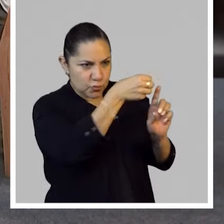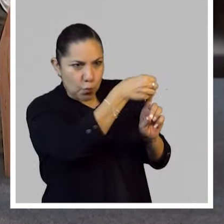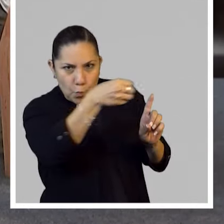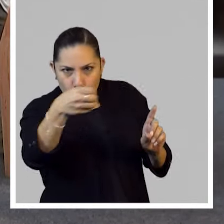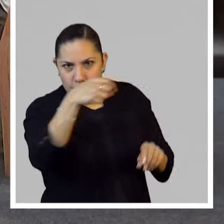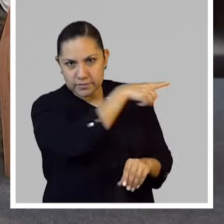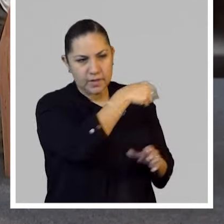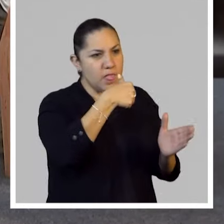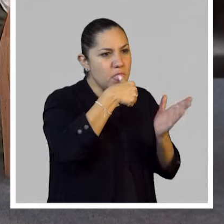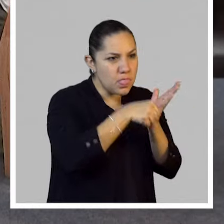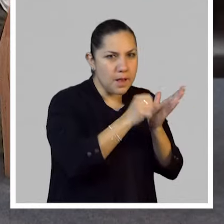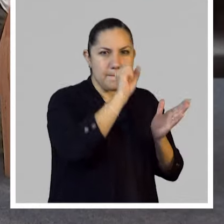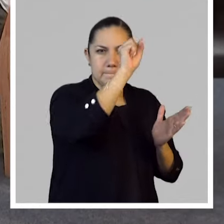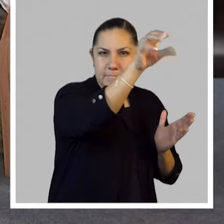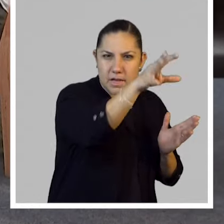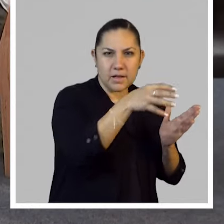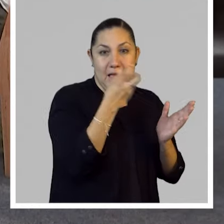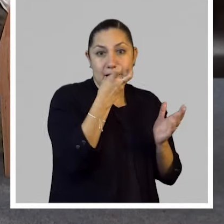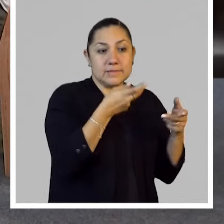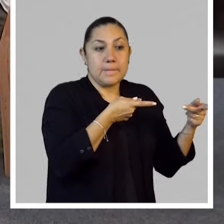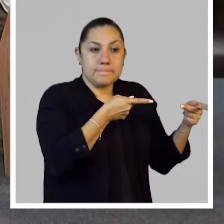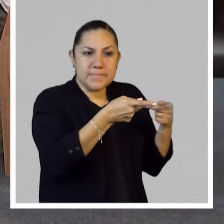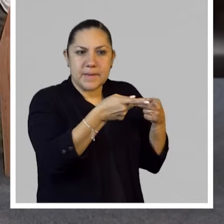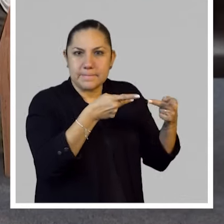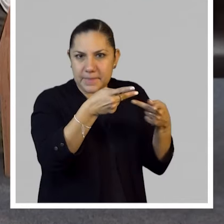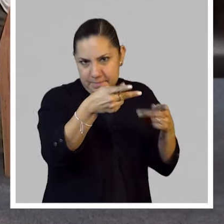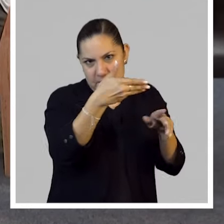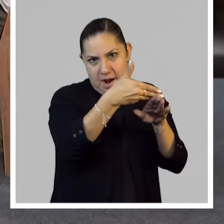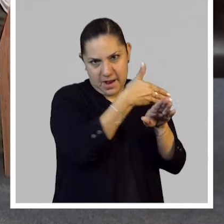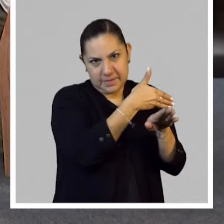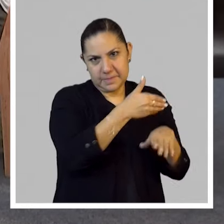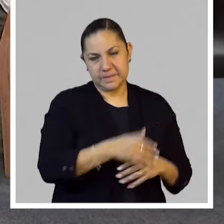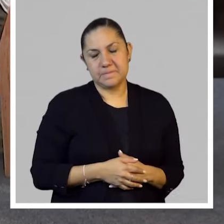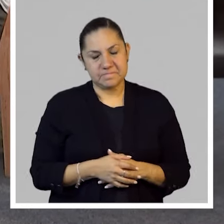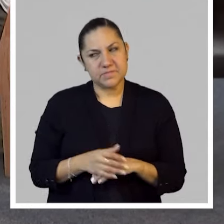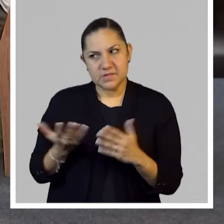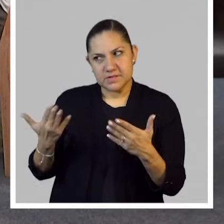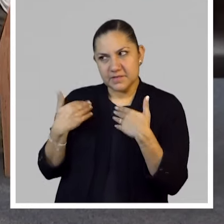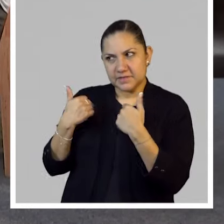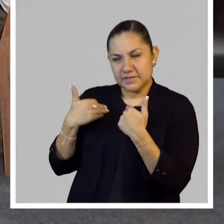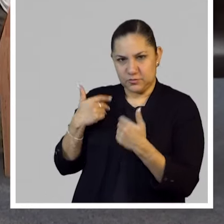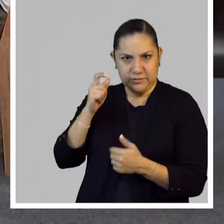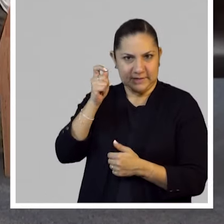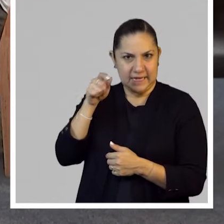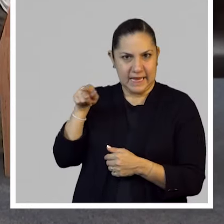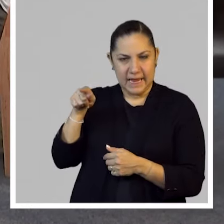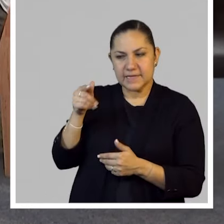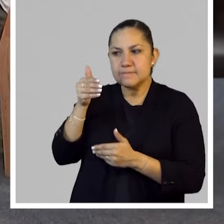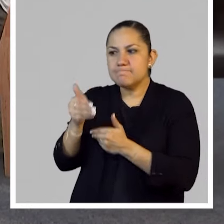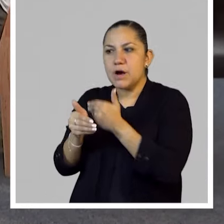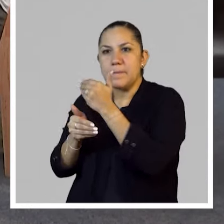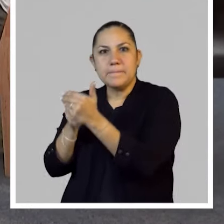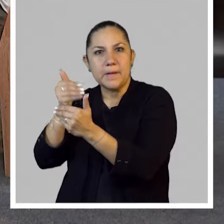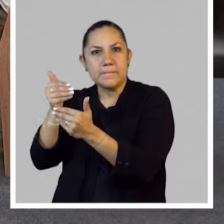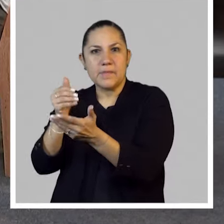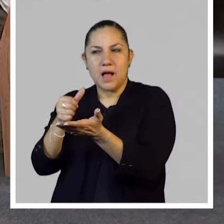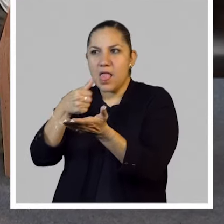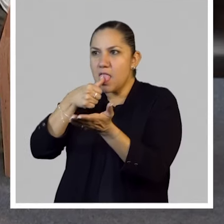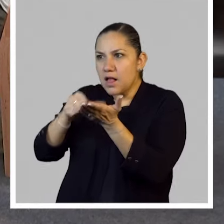pensando en, que está pensándose de forma anticipada. Claro, y que está abierta al proceso ya lo que le sucede en efecto.